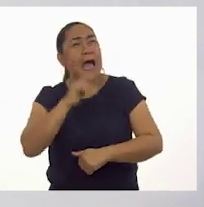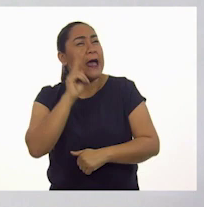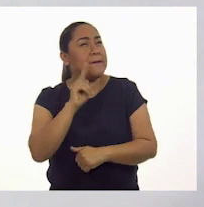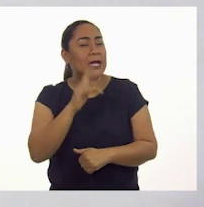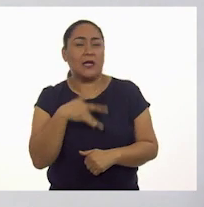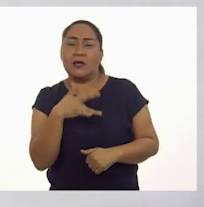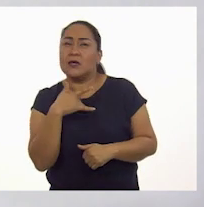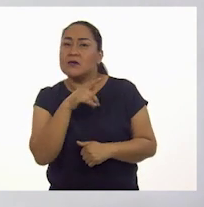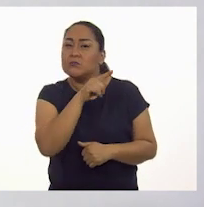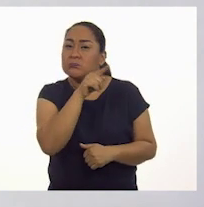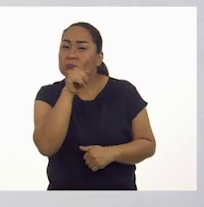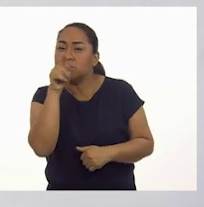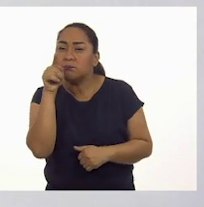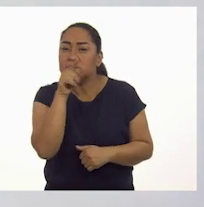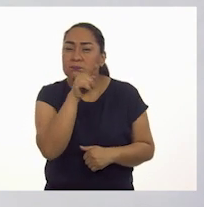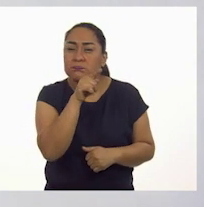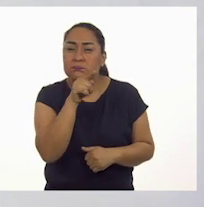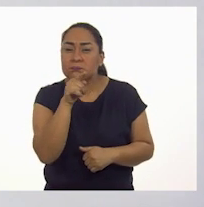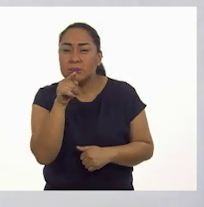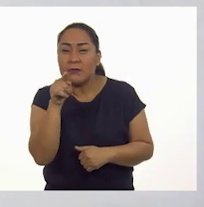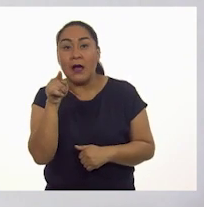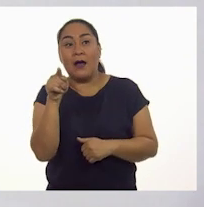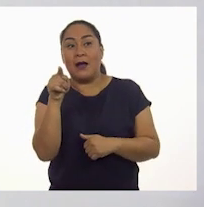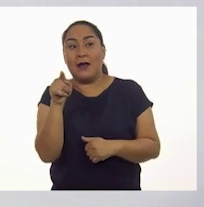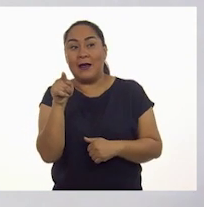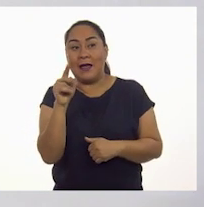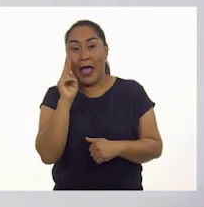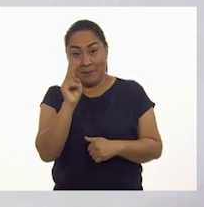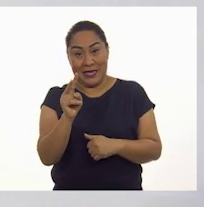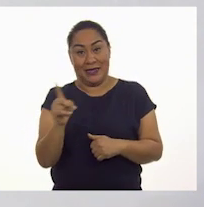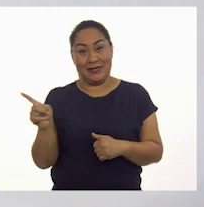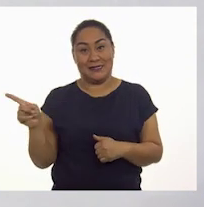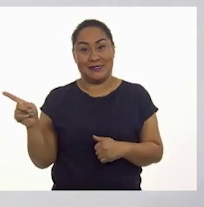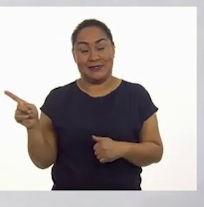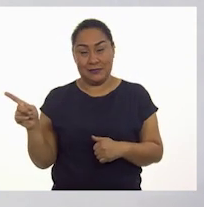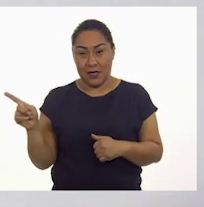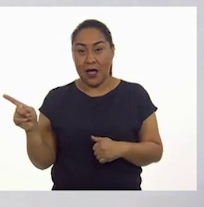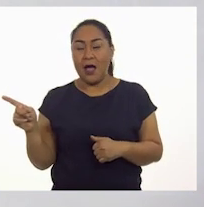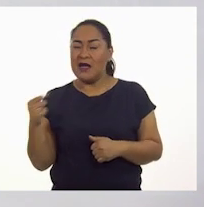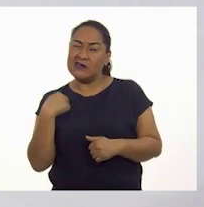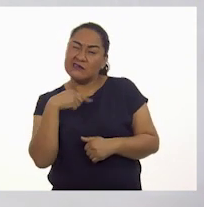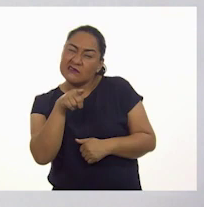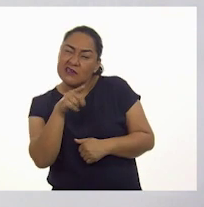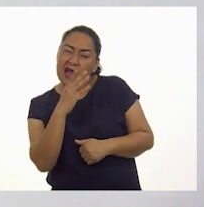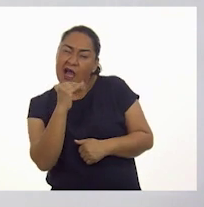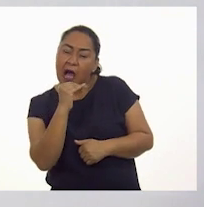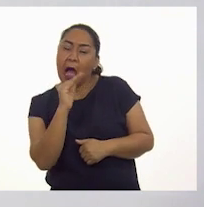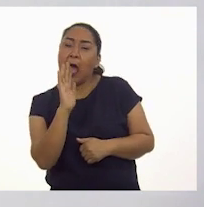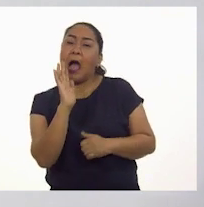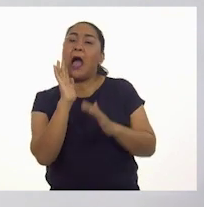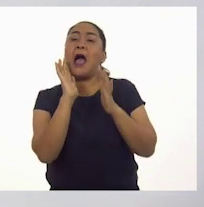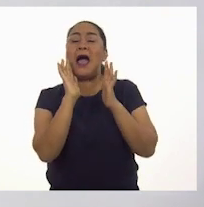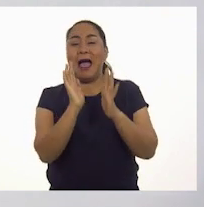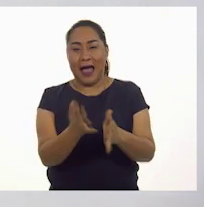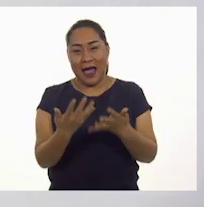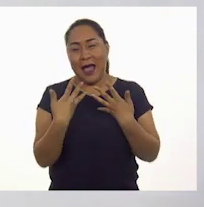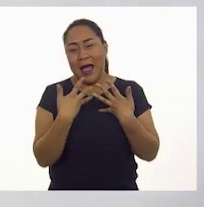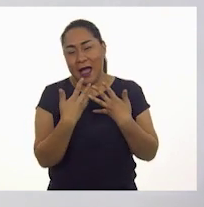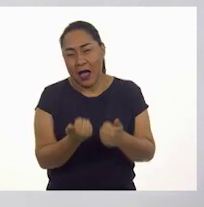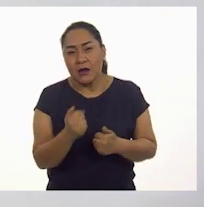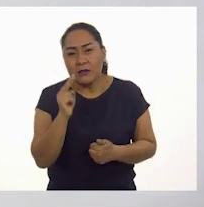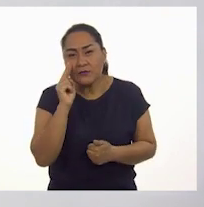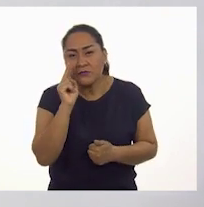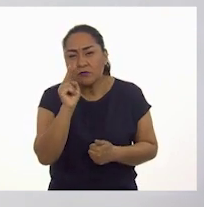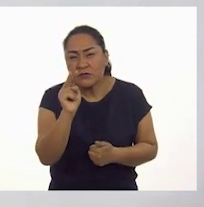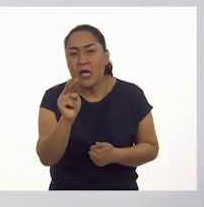¿Qué tal? Ay, ya vieron esta. No le había entendido. Pero lo que estoy viendo